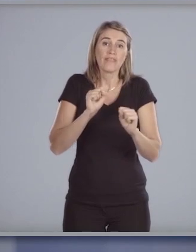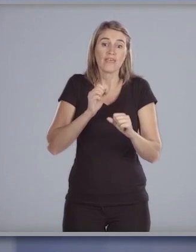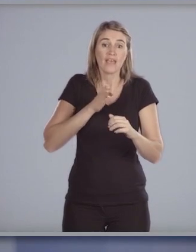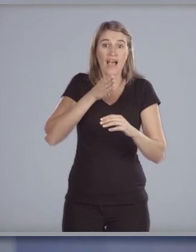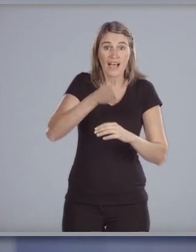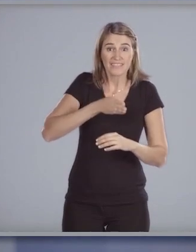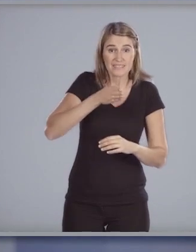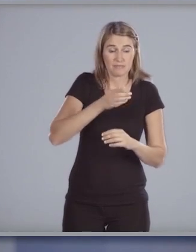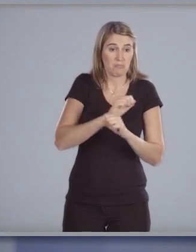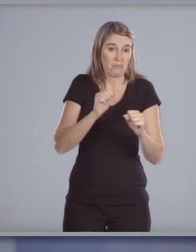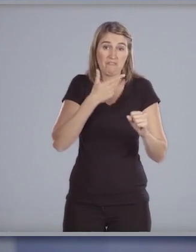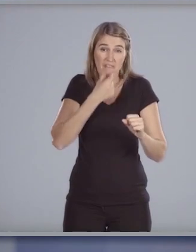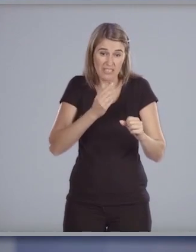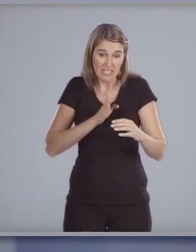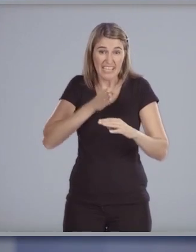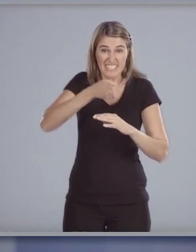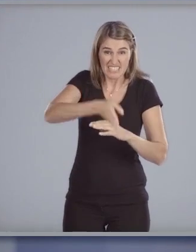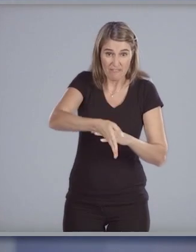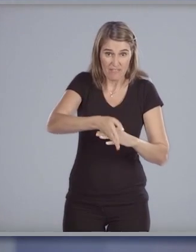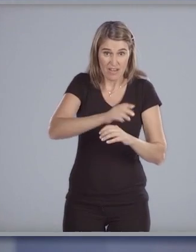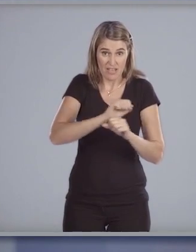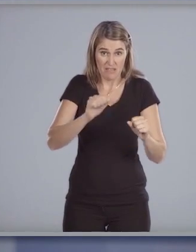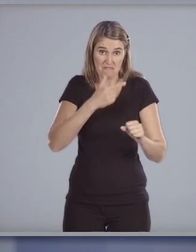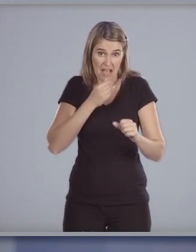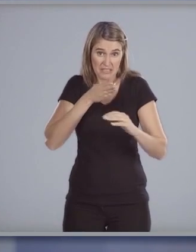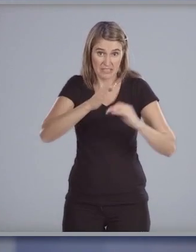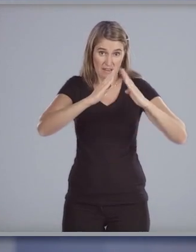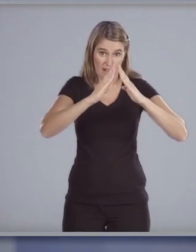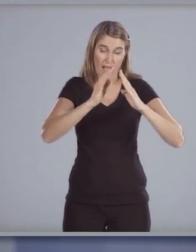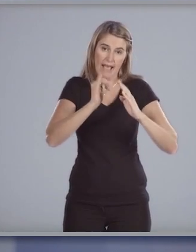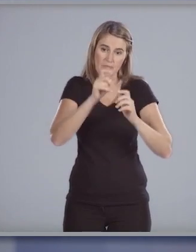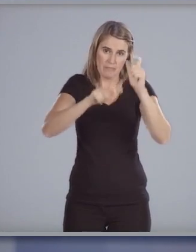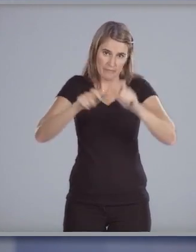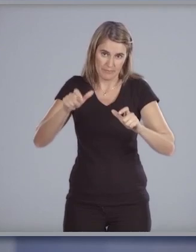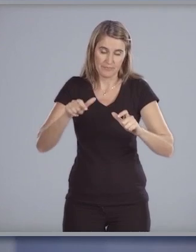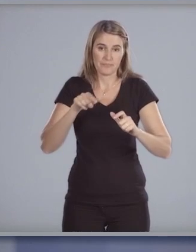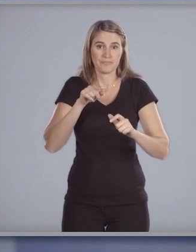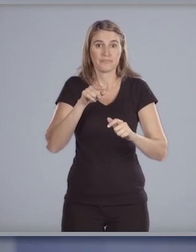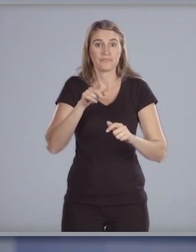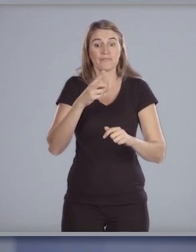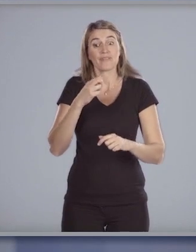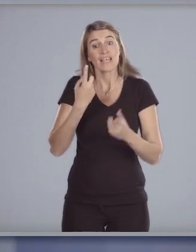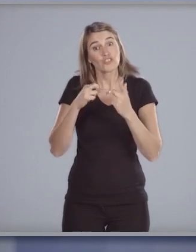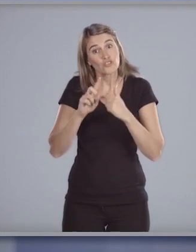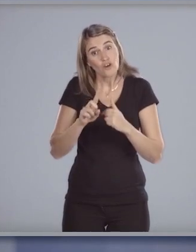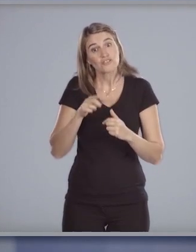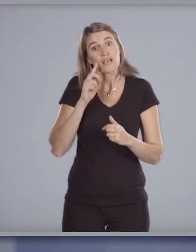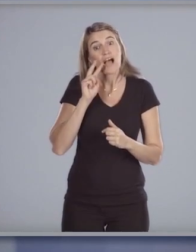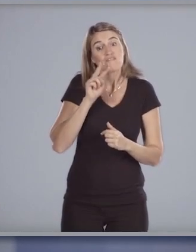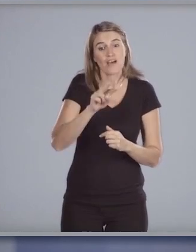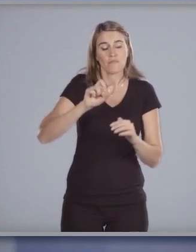acceso a las mismas por parte de la población en tal sentido se